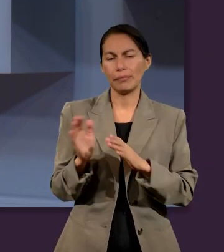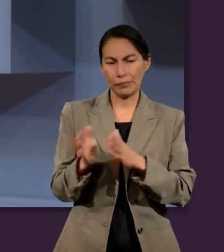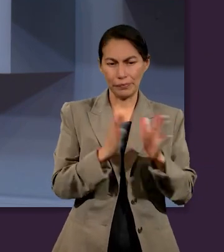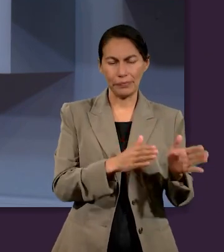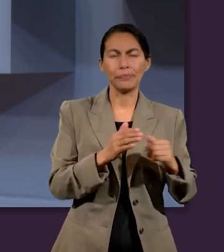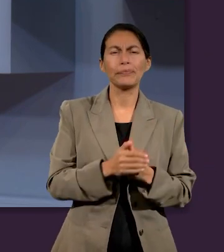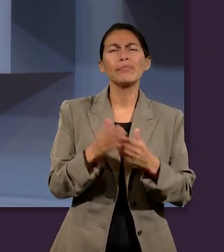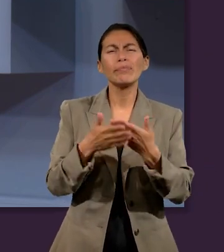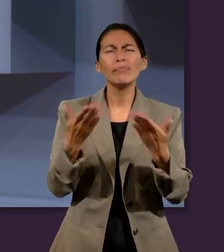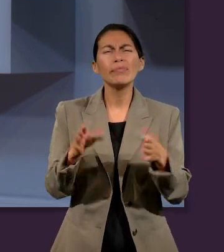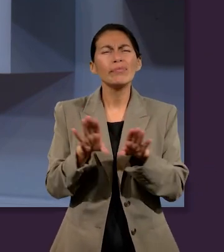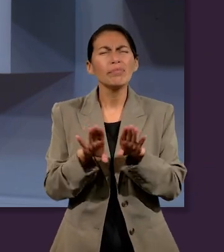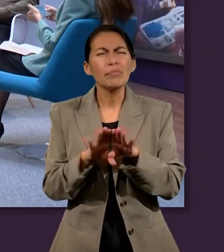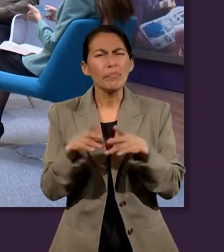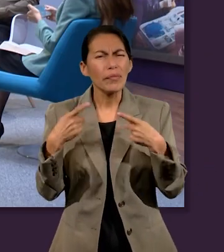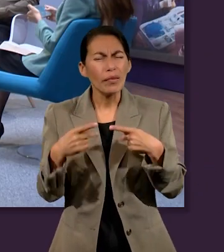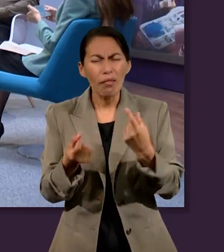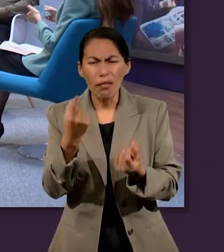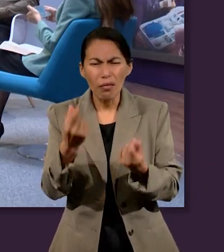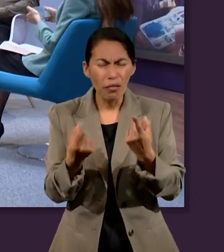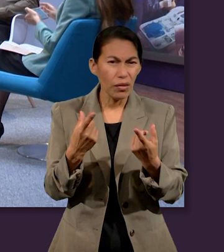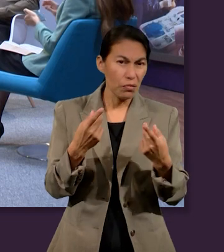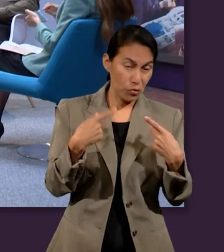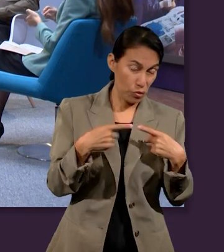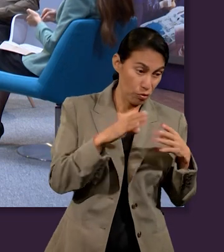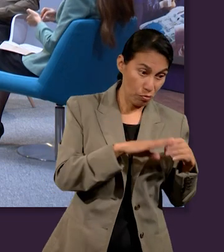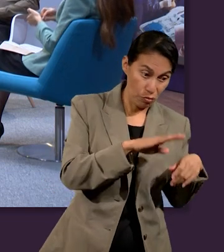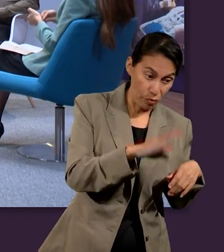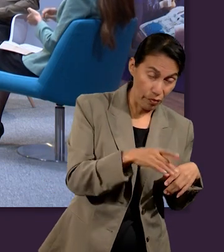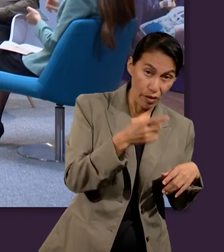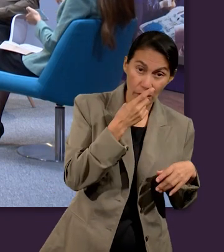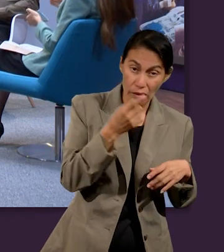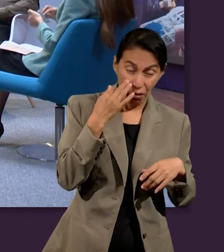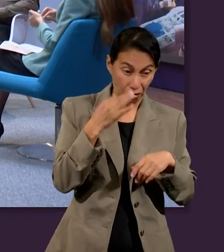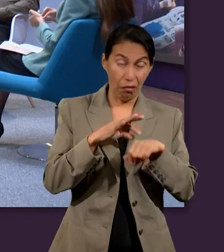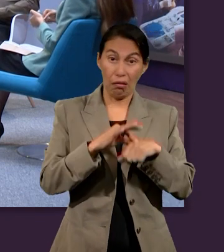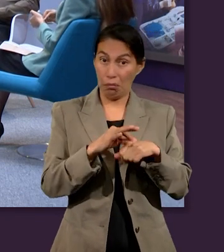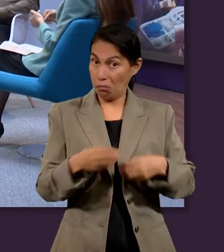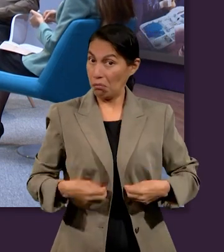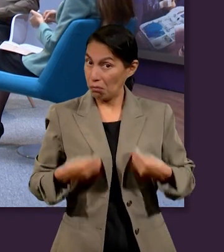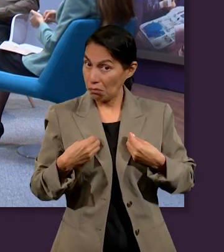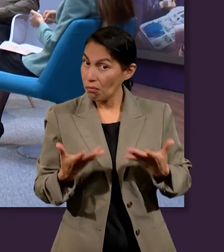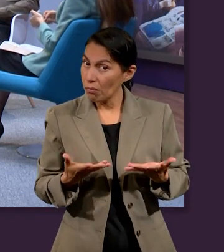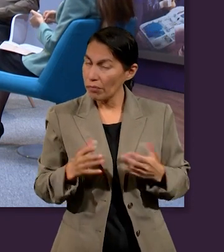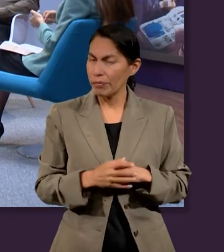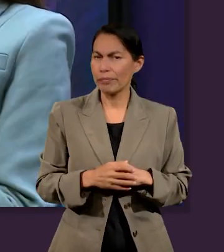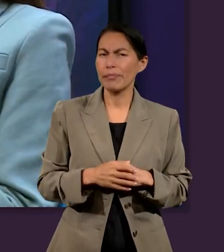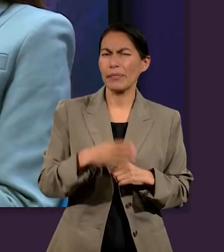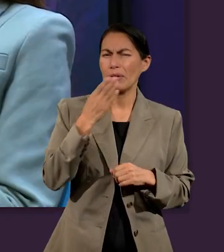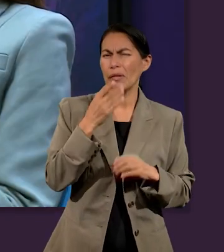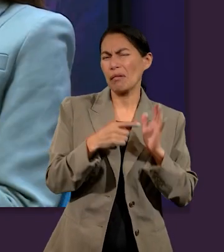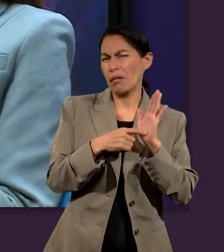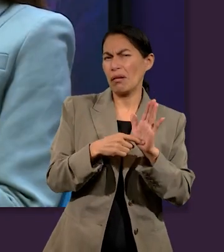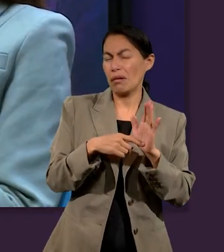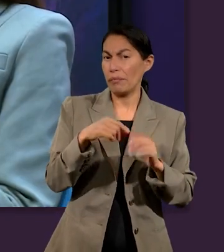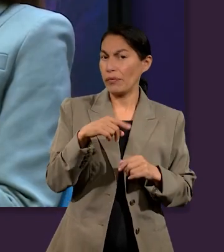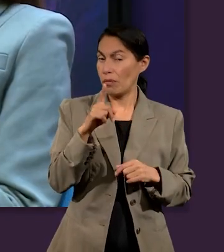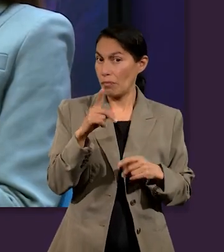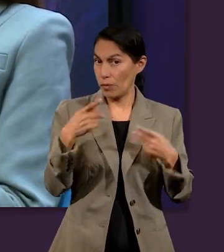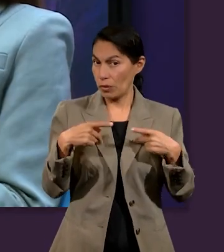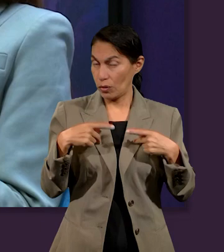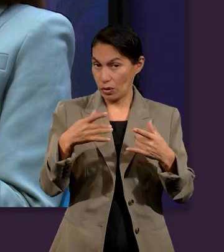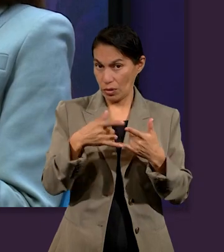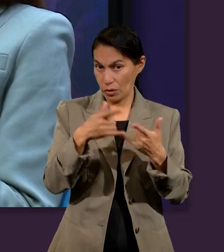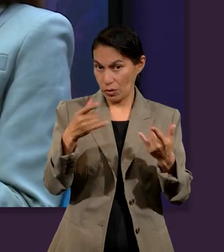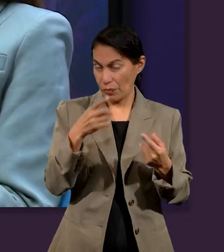dicen que ellos han tenido experiencias cercanas a la muerte? Sí, en cuanto a eso, la lección nos presentaba a un autor,